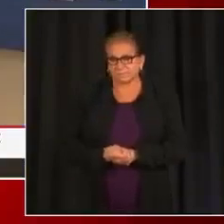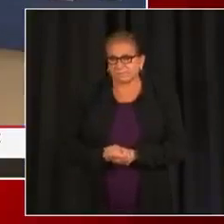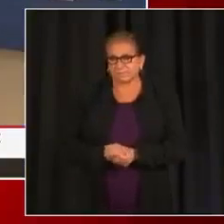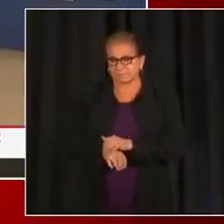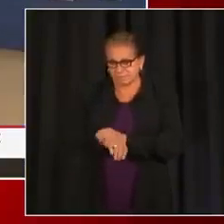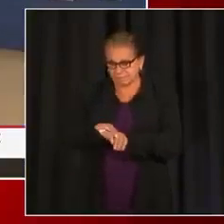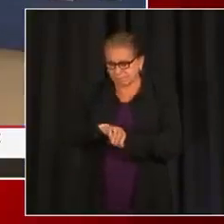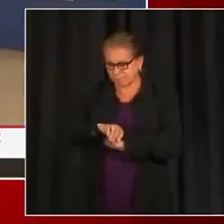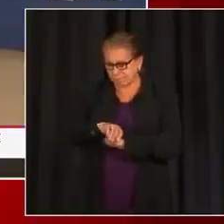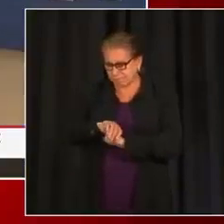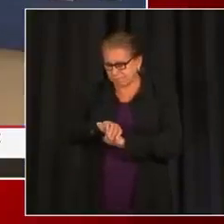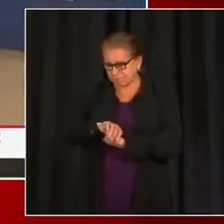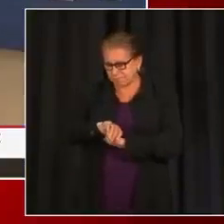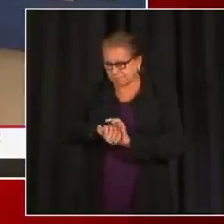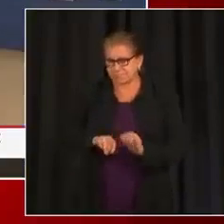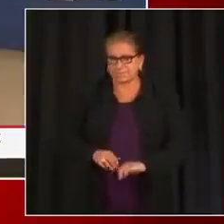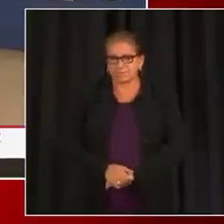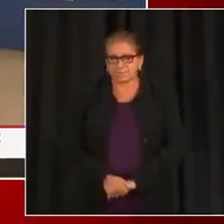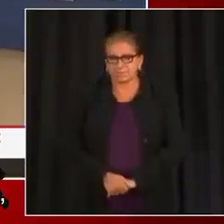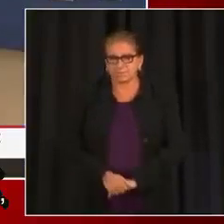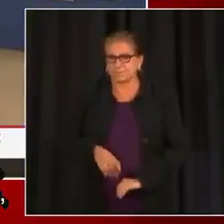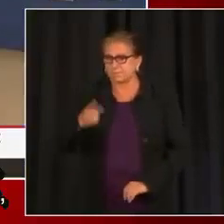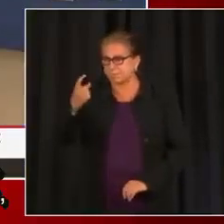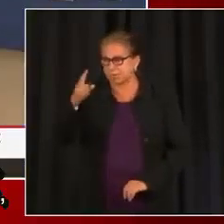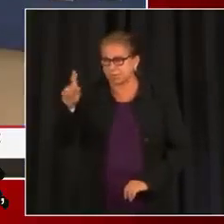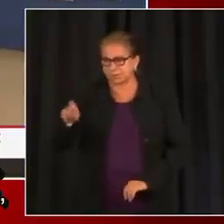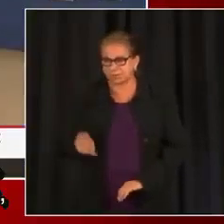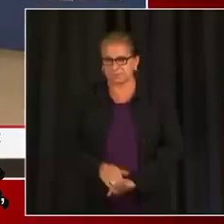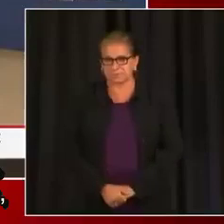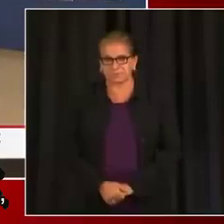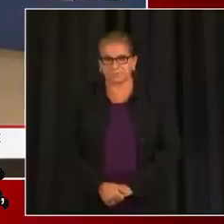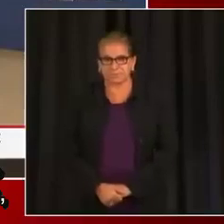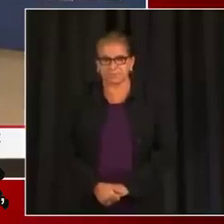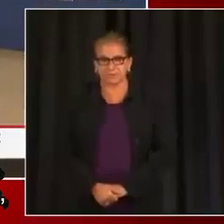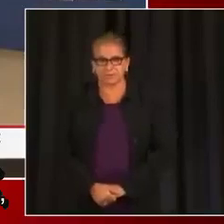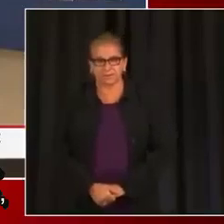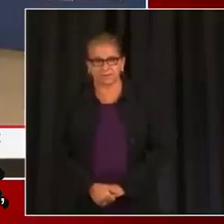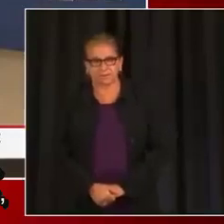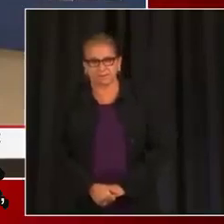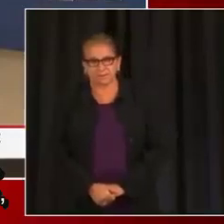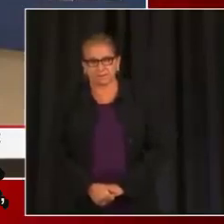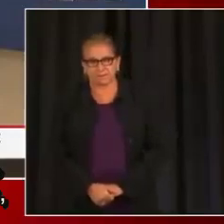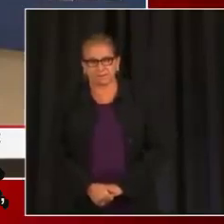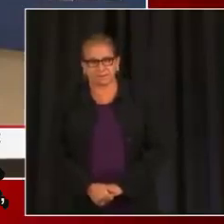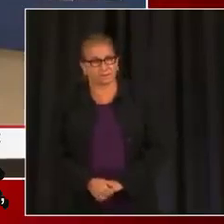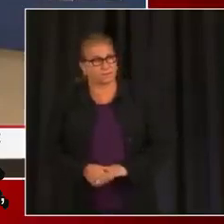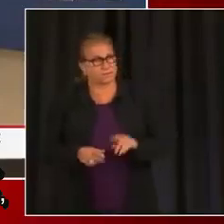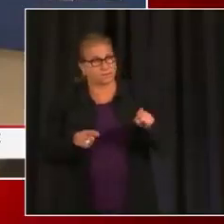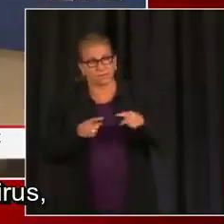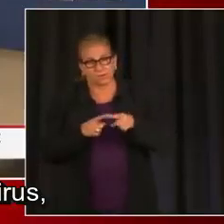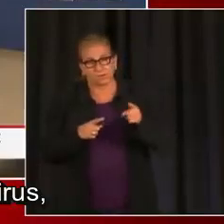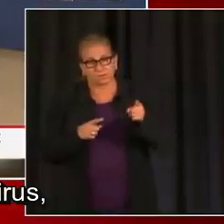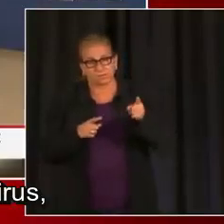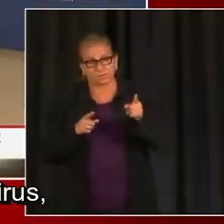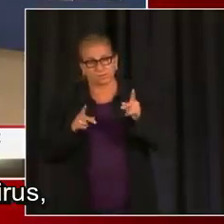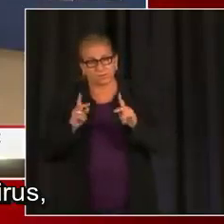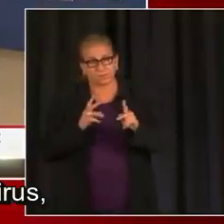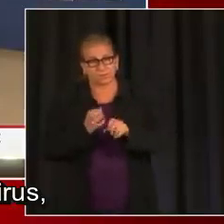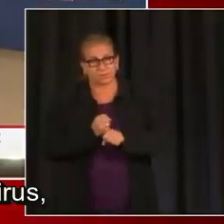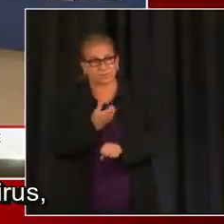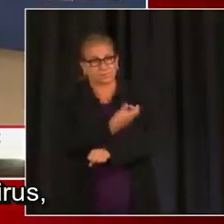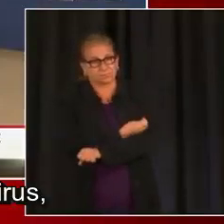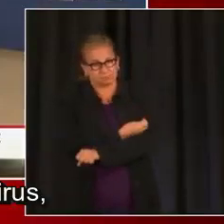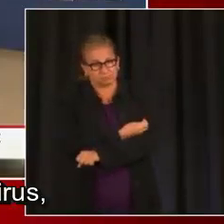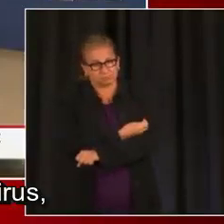más. Y luego ya será la última. Ok, un par de preguntas. Entiendo que las recomendaciones que cuando tienes la